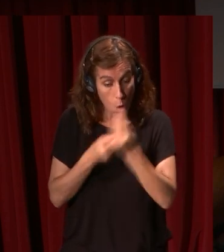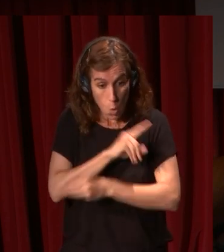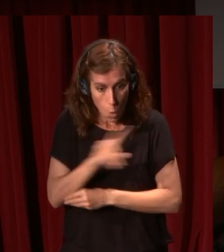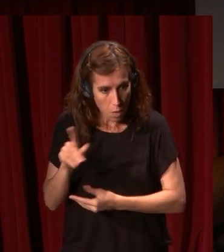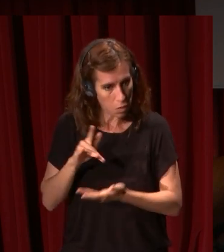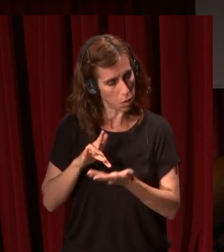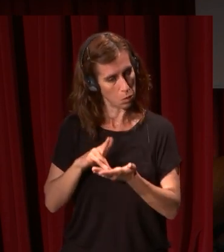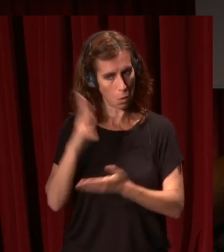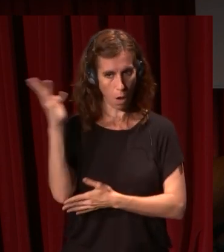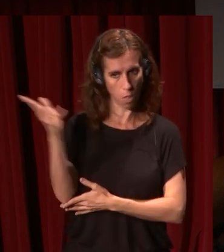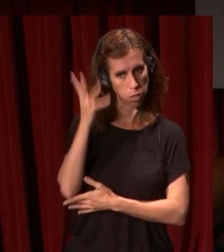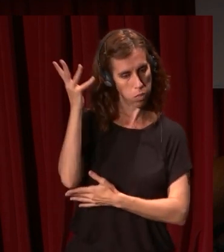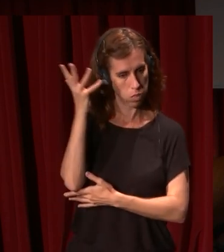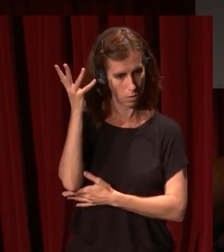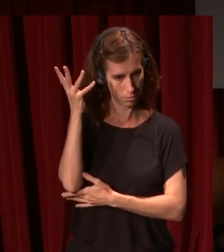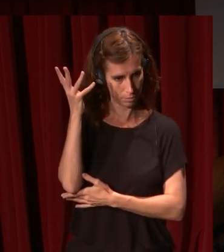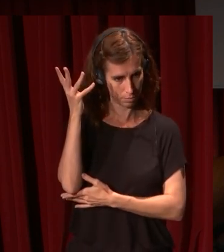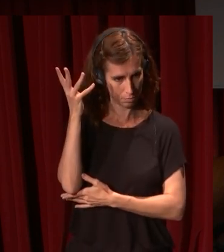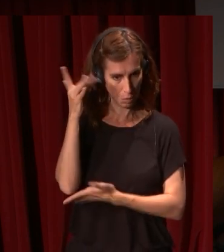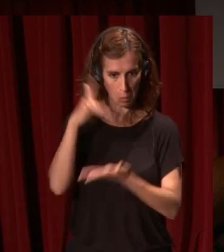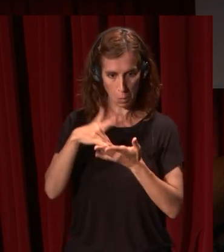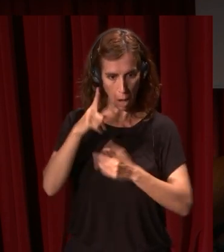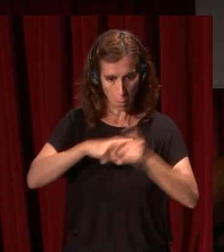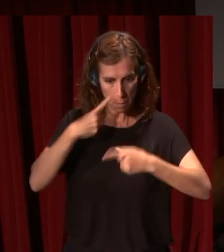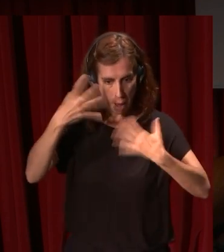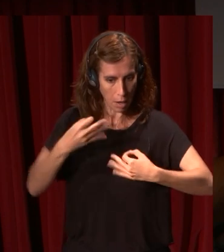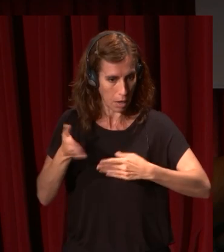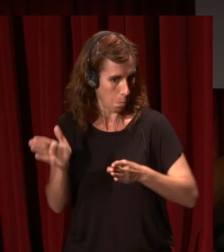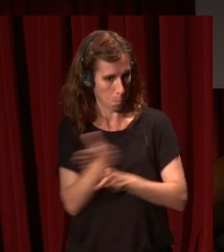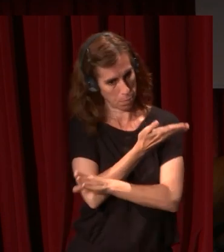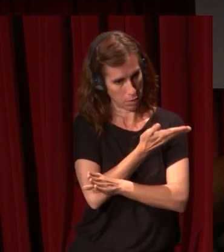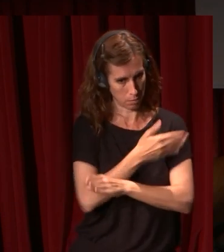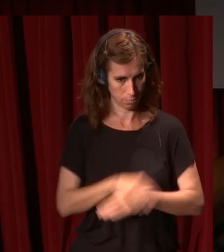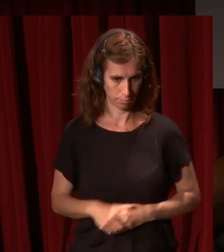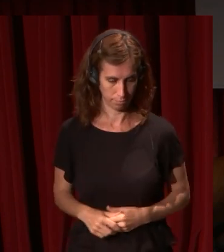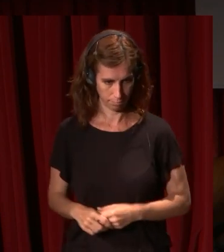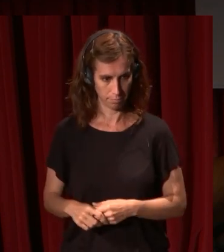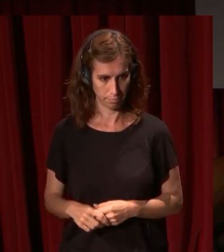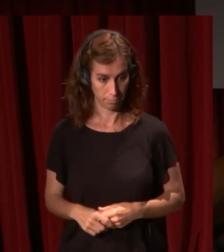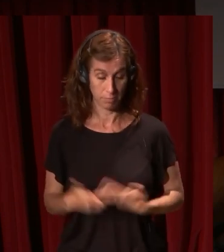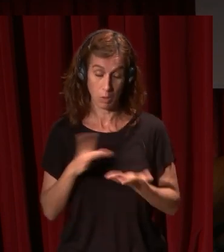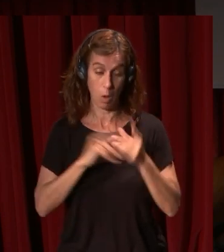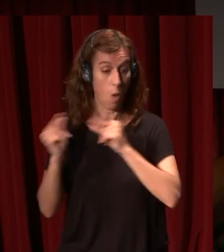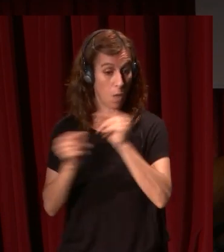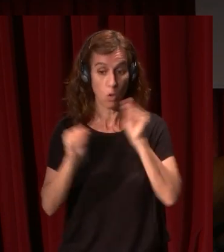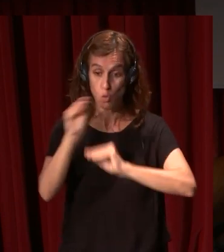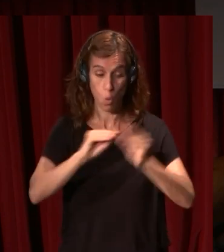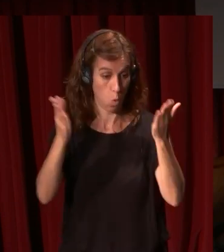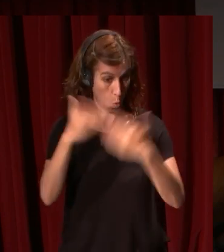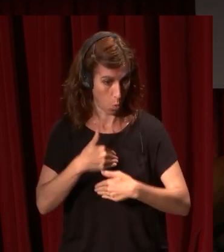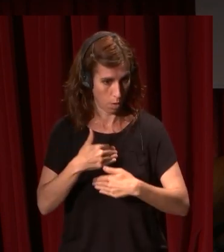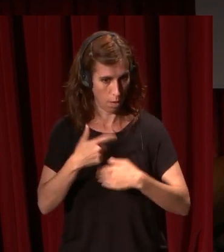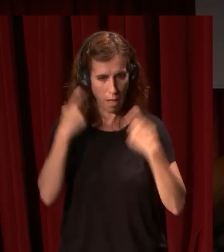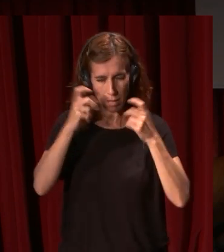elevado e idealista y no teniendo en cuenta problemas reales es un debate que nunca tendrá solución y al final más que intentar